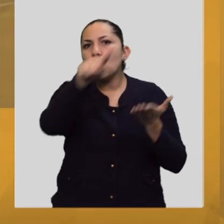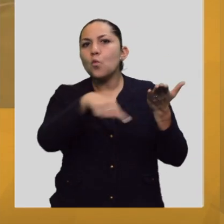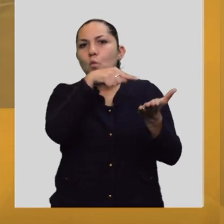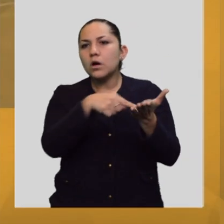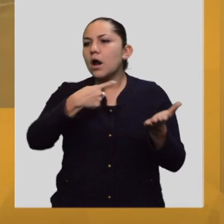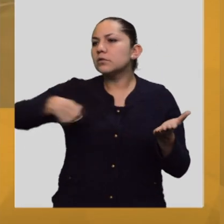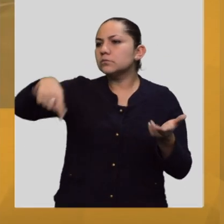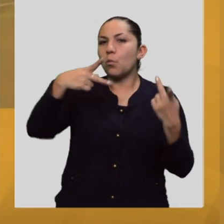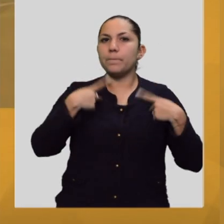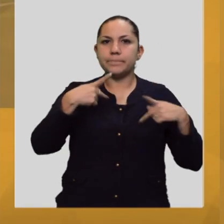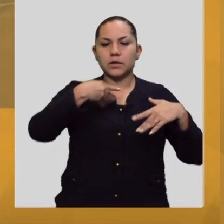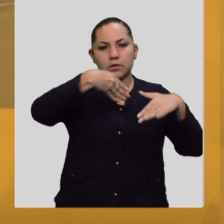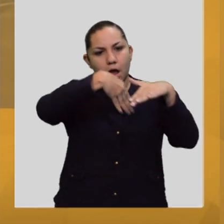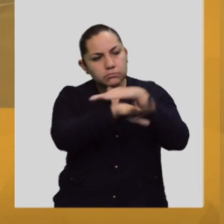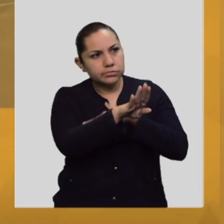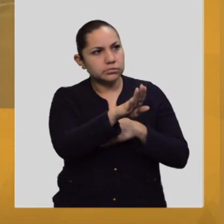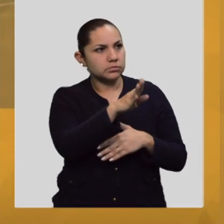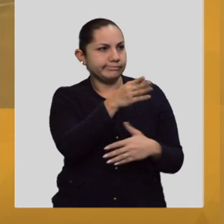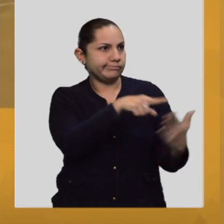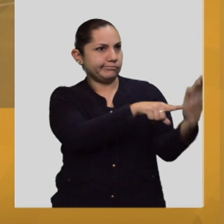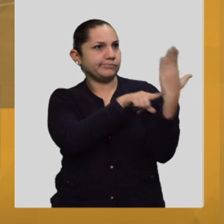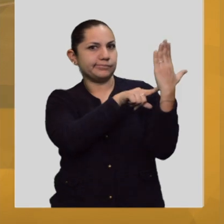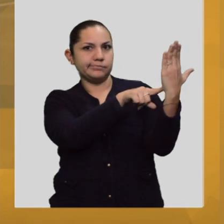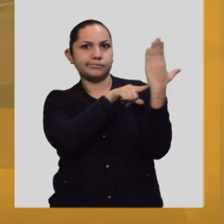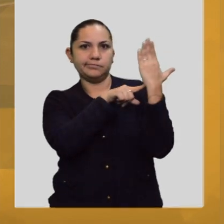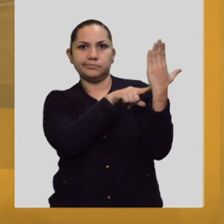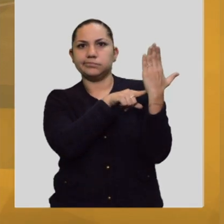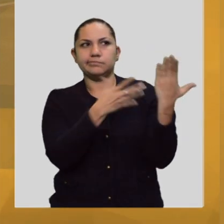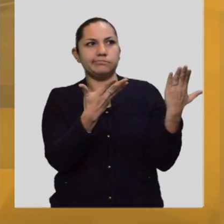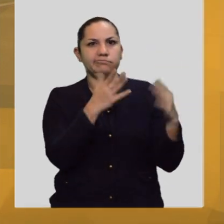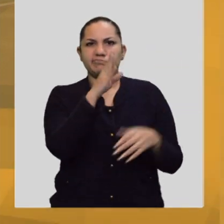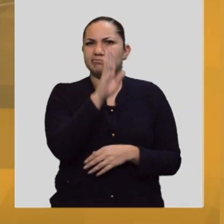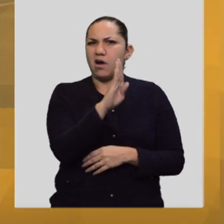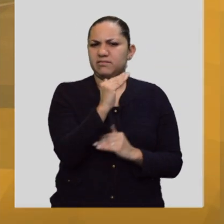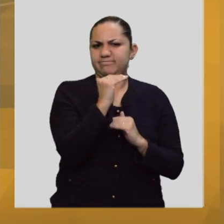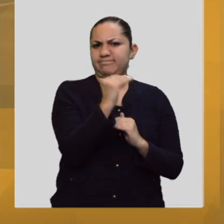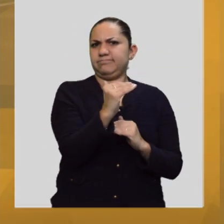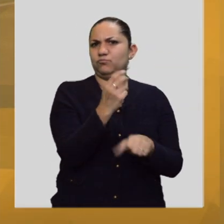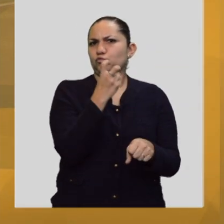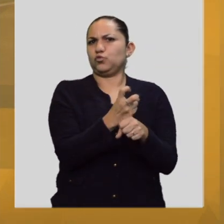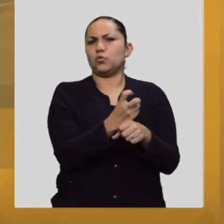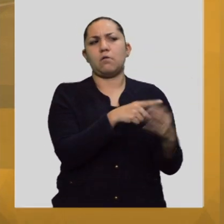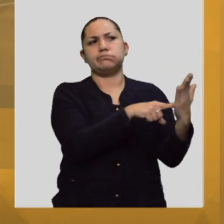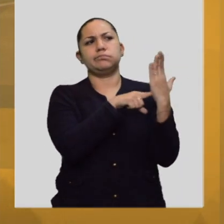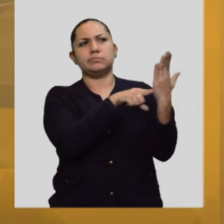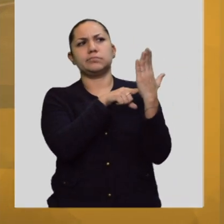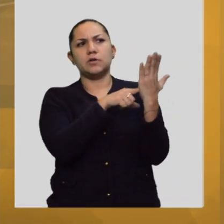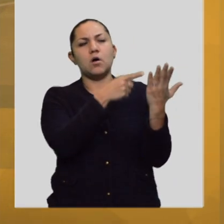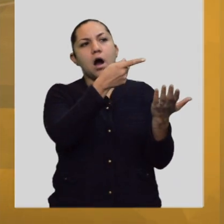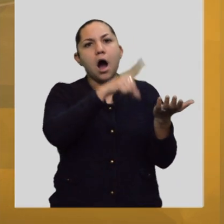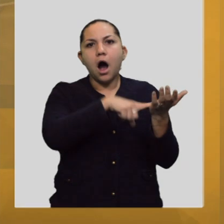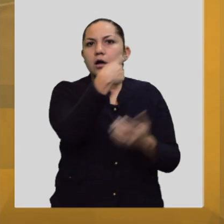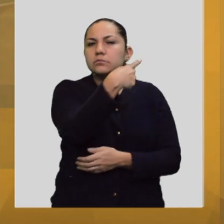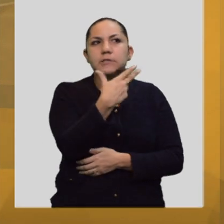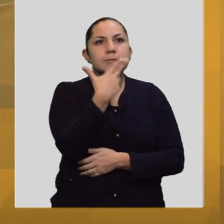como esta institución canónica, formal, que ahora sí que colecciona objetos preciosos o